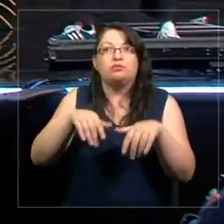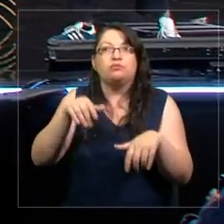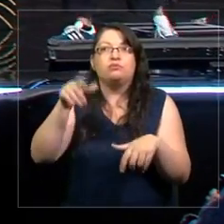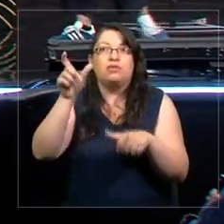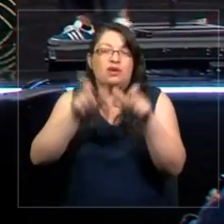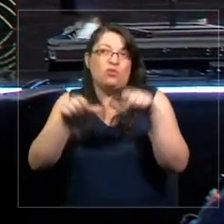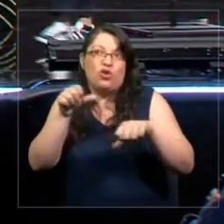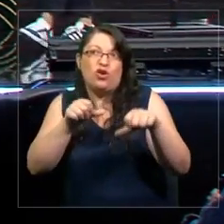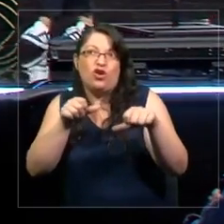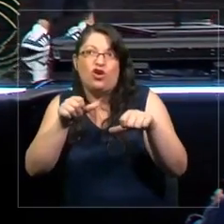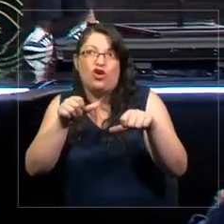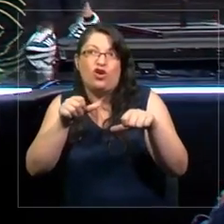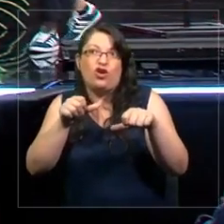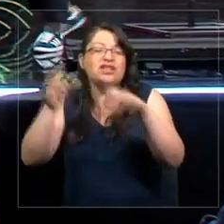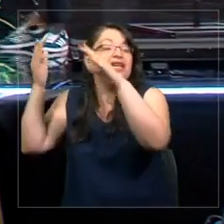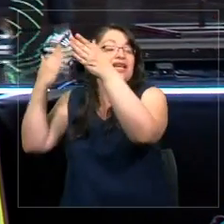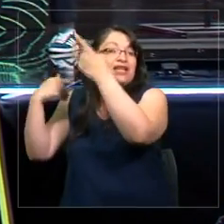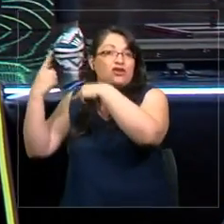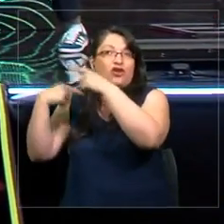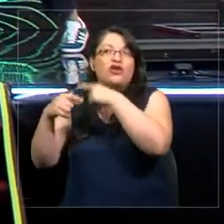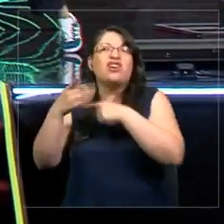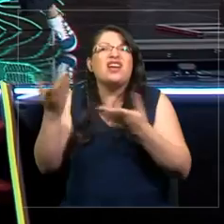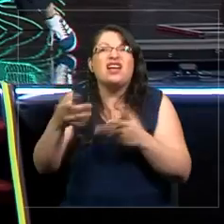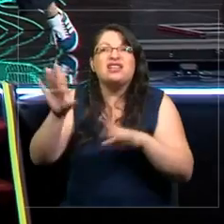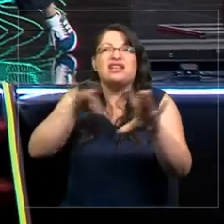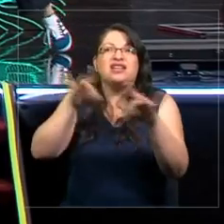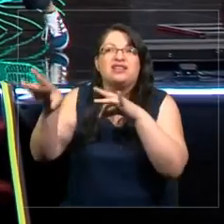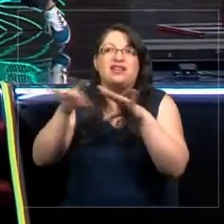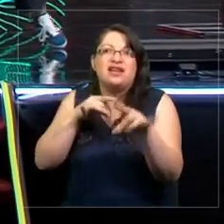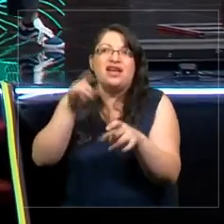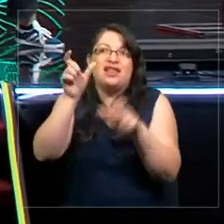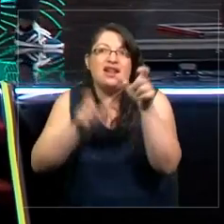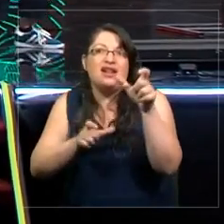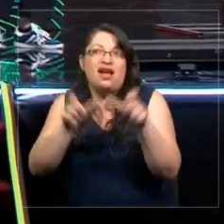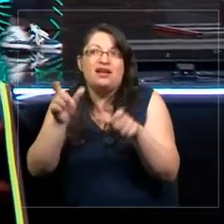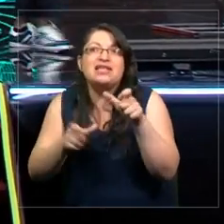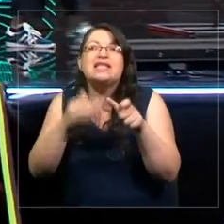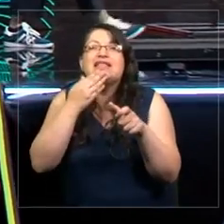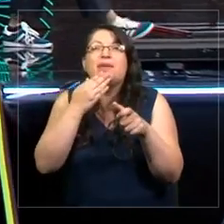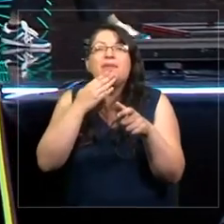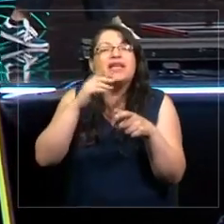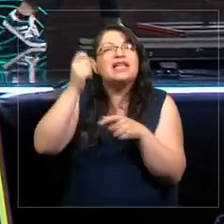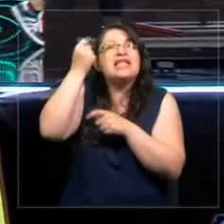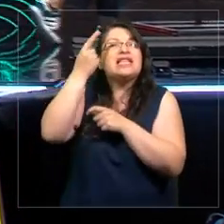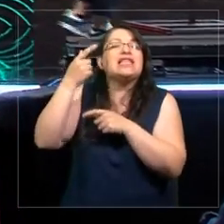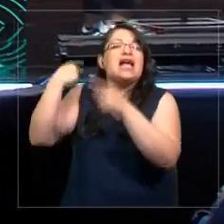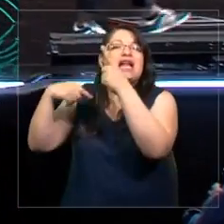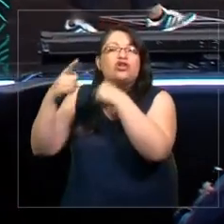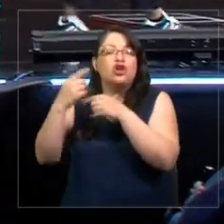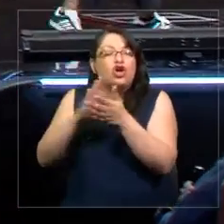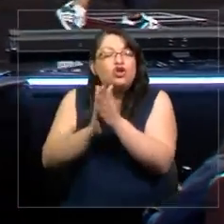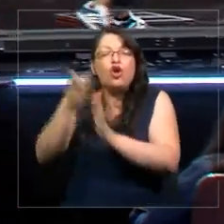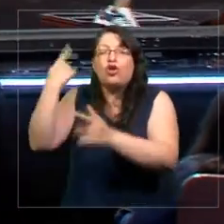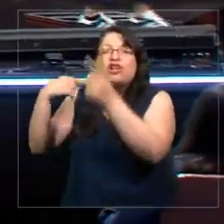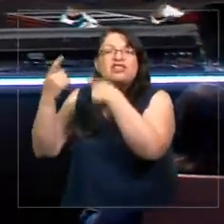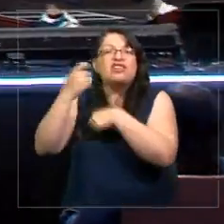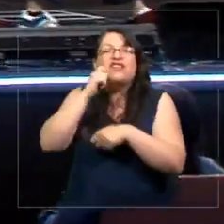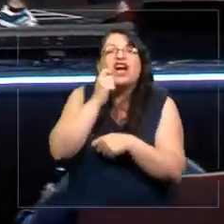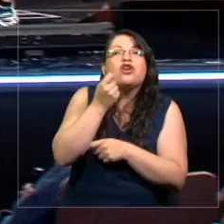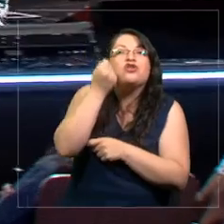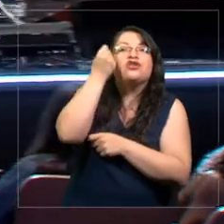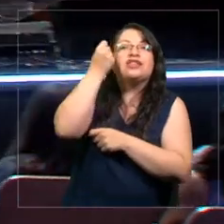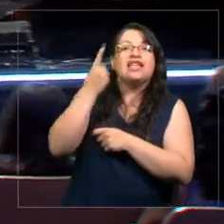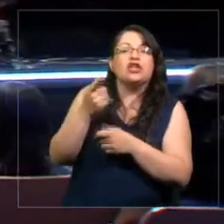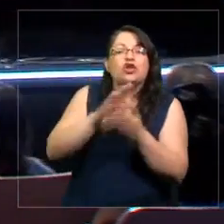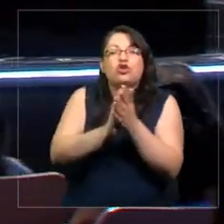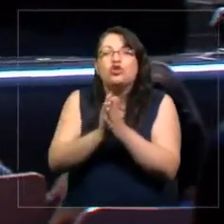involucra, además, una selección de gente y una interpretación de la historia. Es decir, toda historia es una interpretación. Y todo historiador,